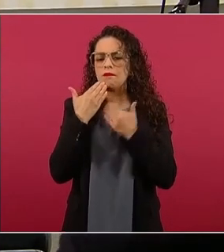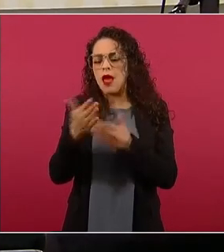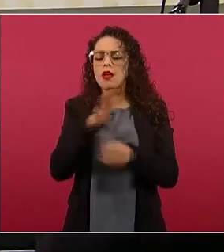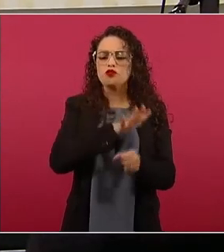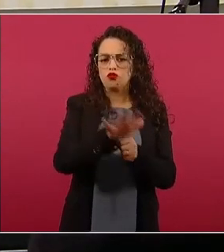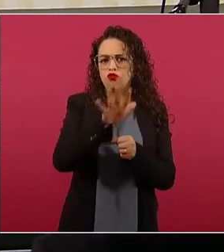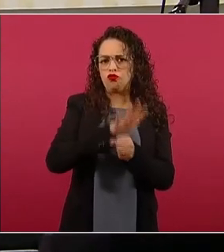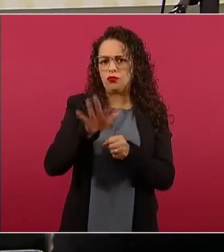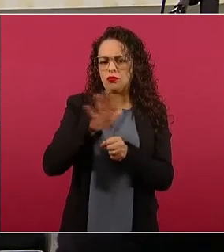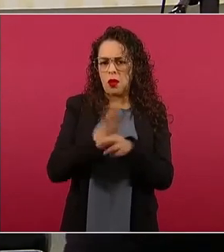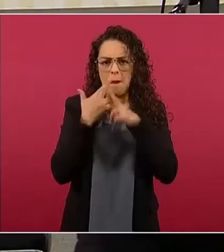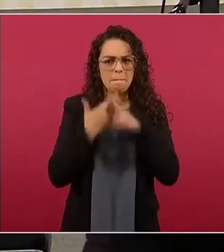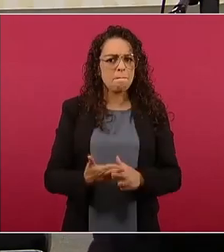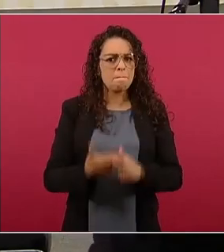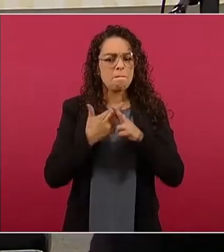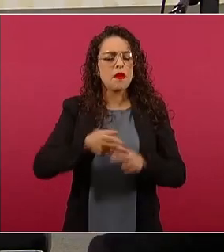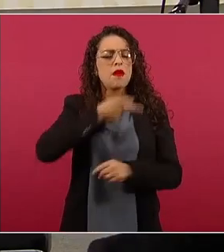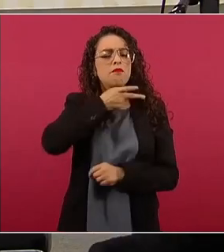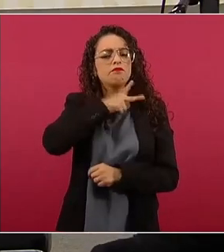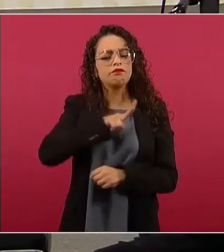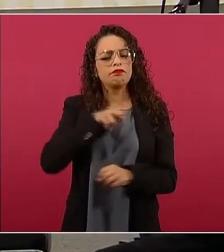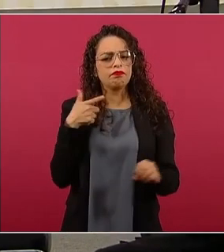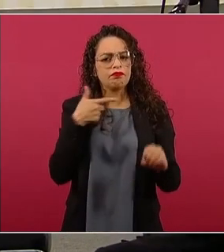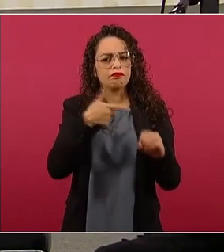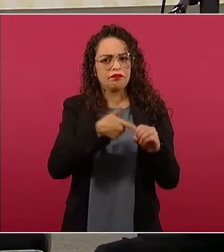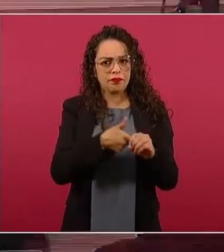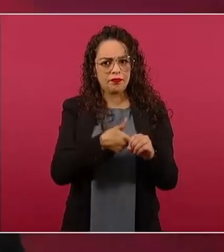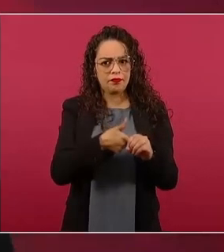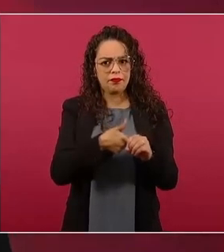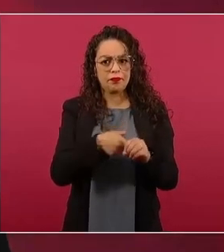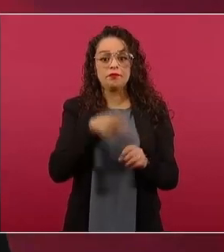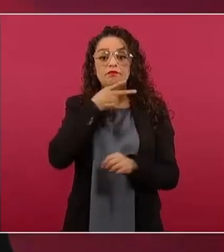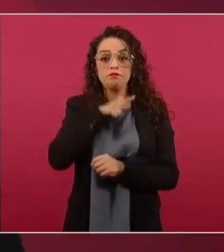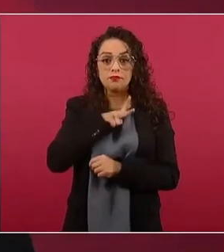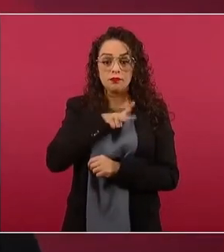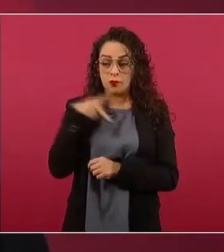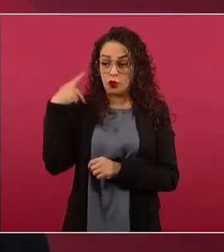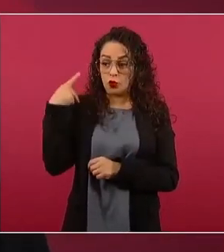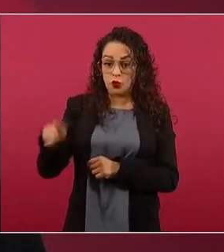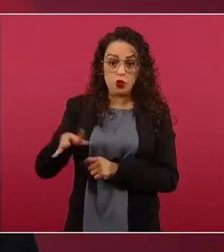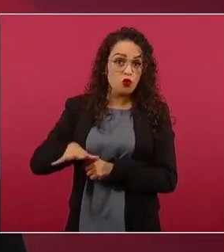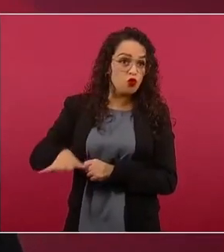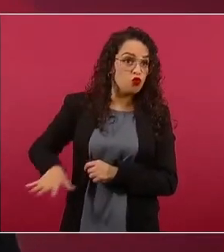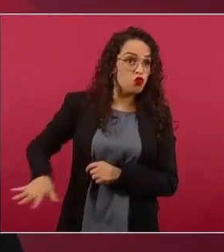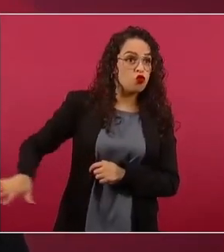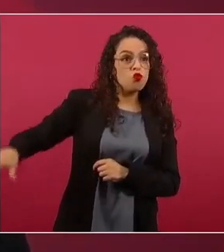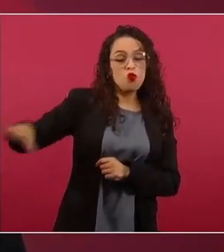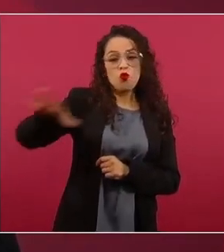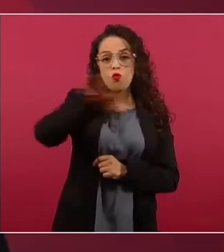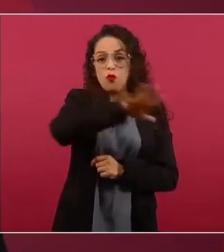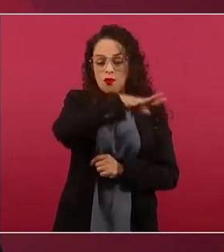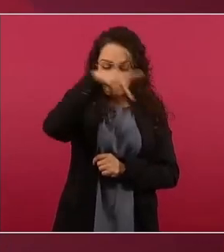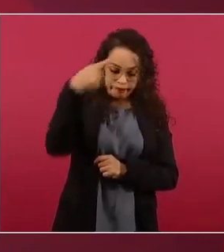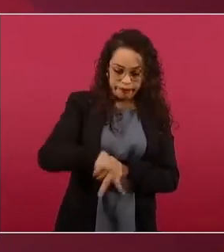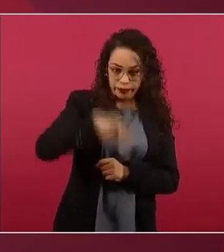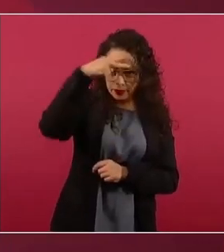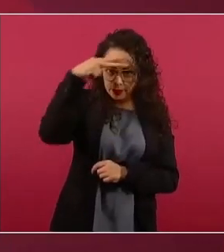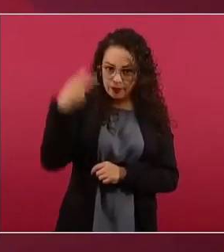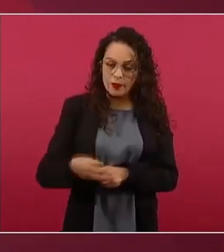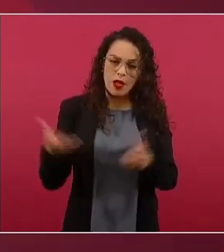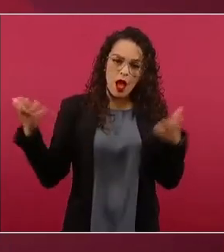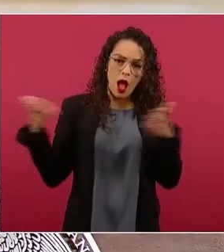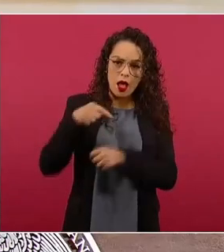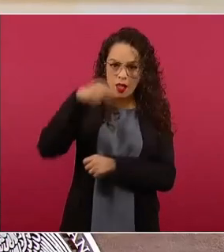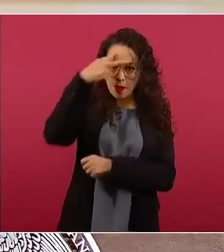combustibles para que el petróleo que es de todas y todos los mexicanos se refine en México y se compre a